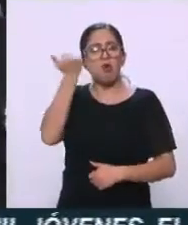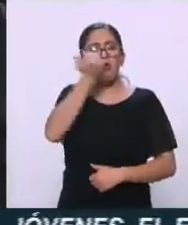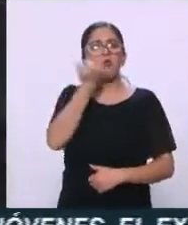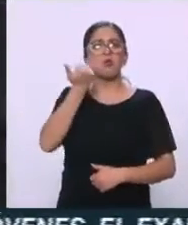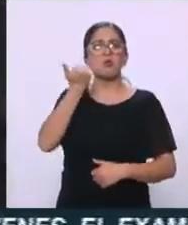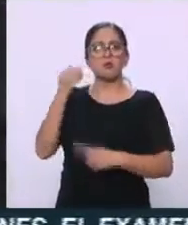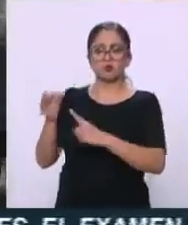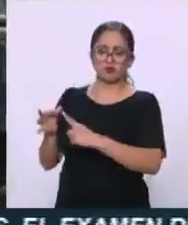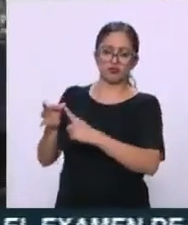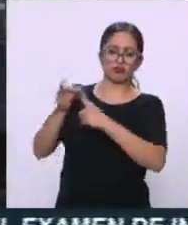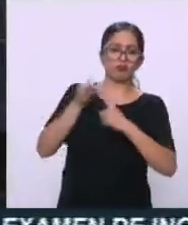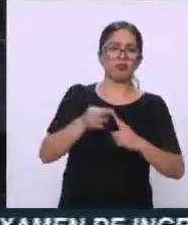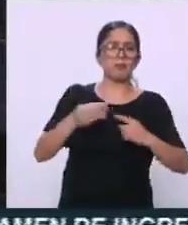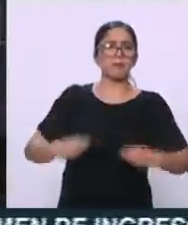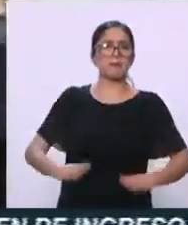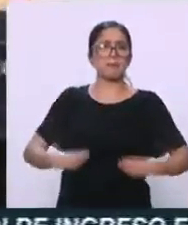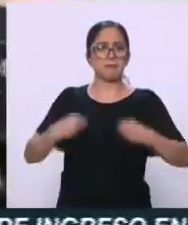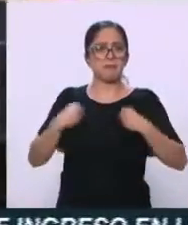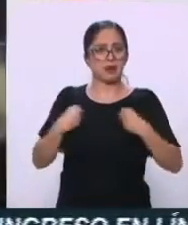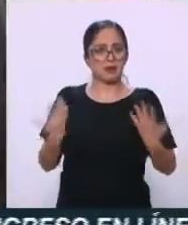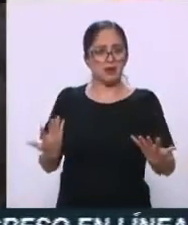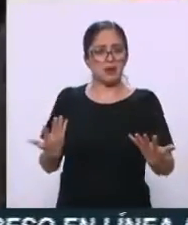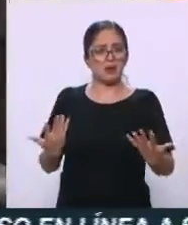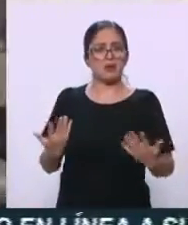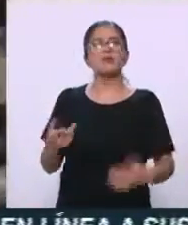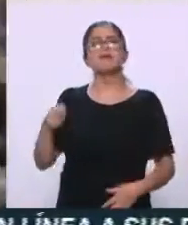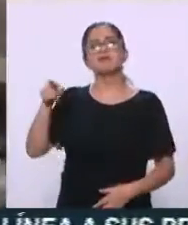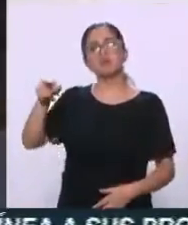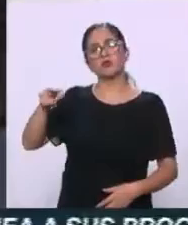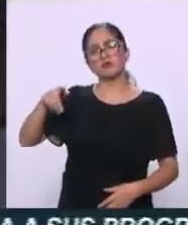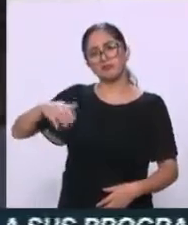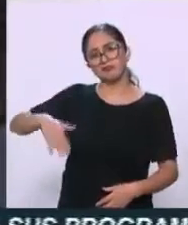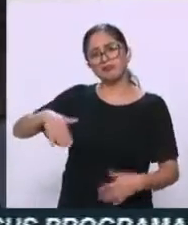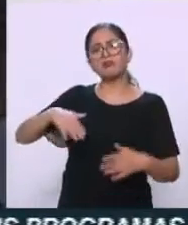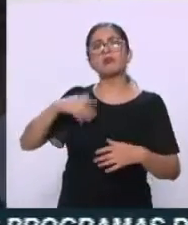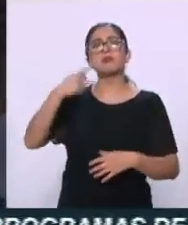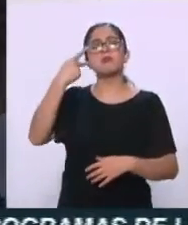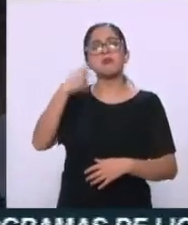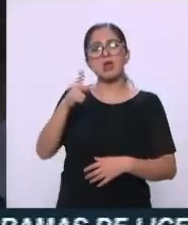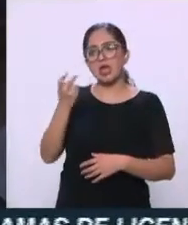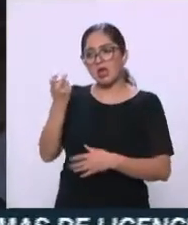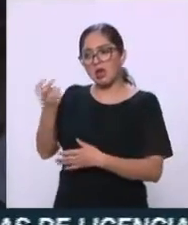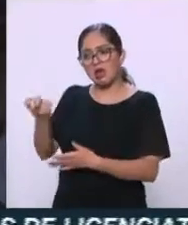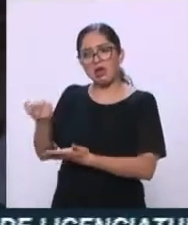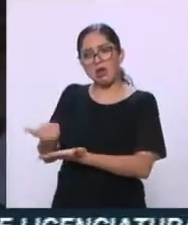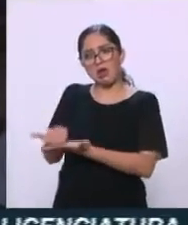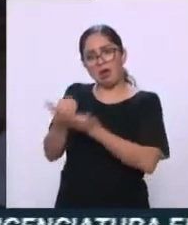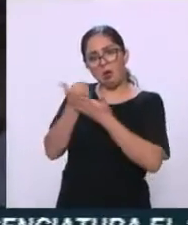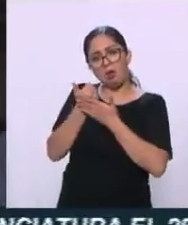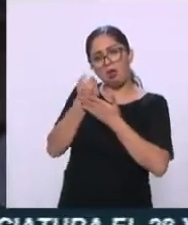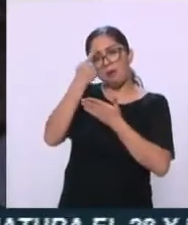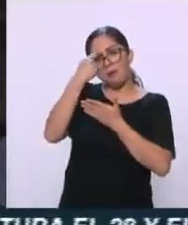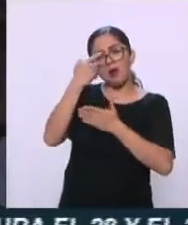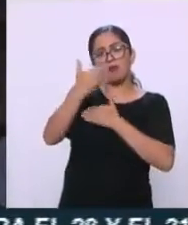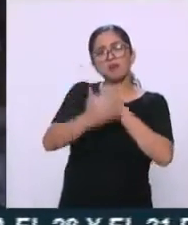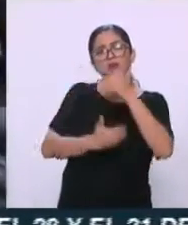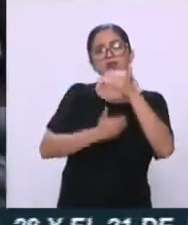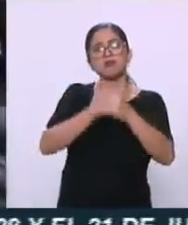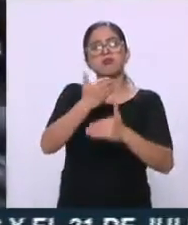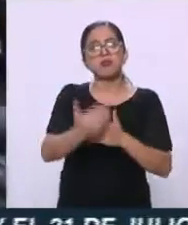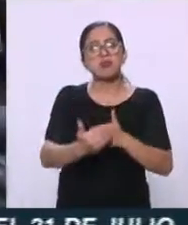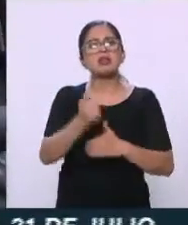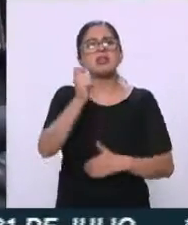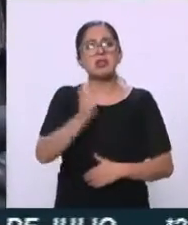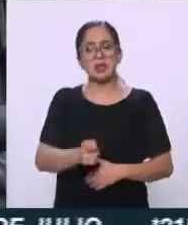Pero efectivamente, como dices, son pasos concretos ya que este nuevo gobierno empieza a